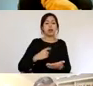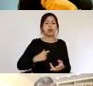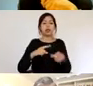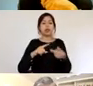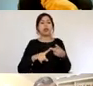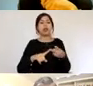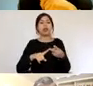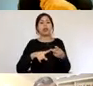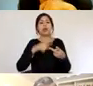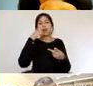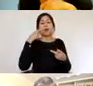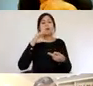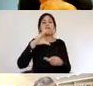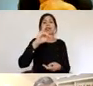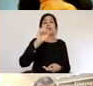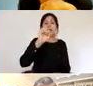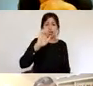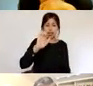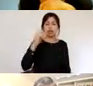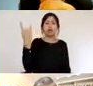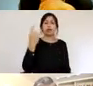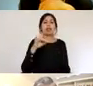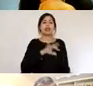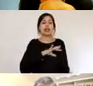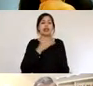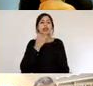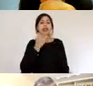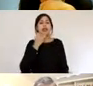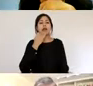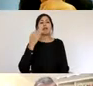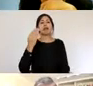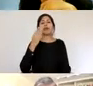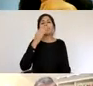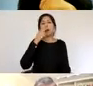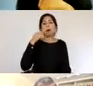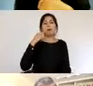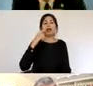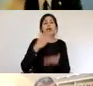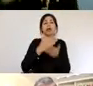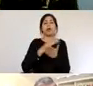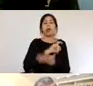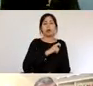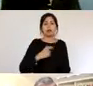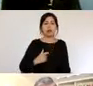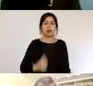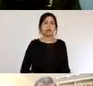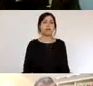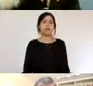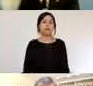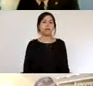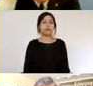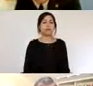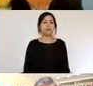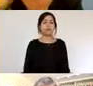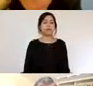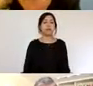Universidad de Chile y Eduardo Undurraga también de la Escuela de Gobierno la justicia penitenciaria de la población adulta